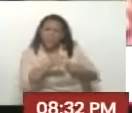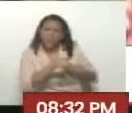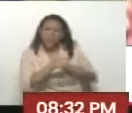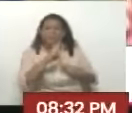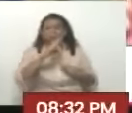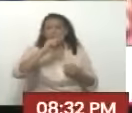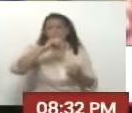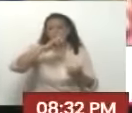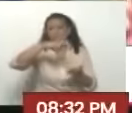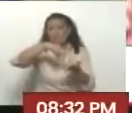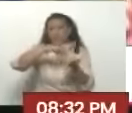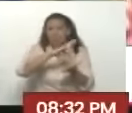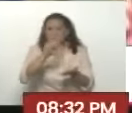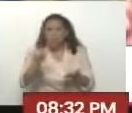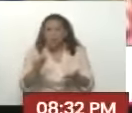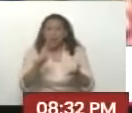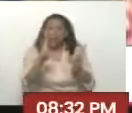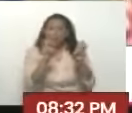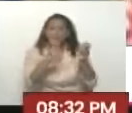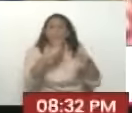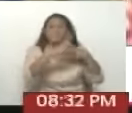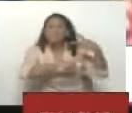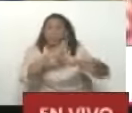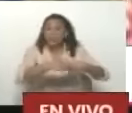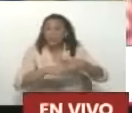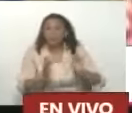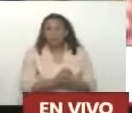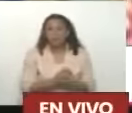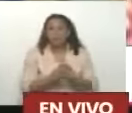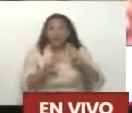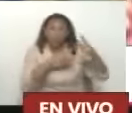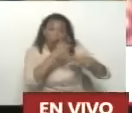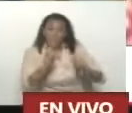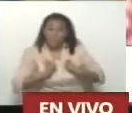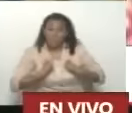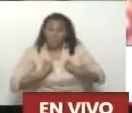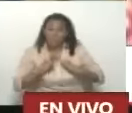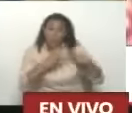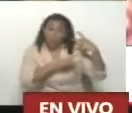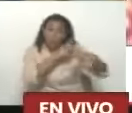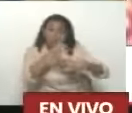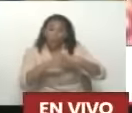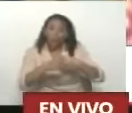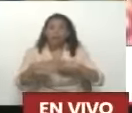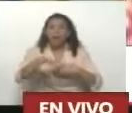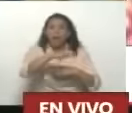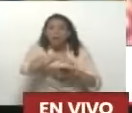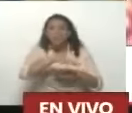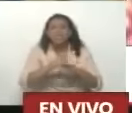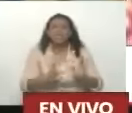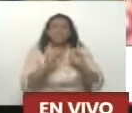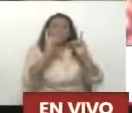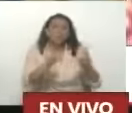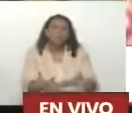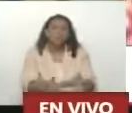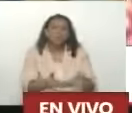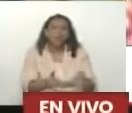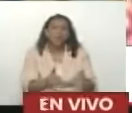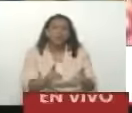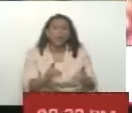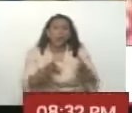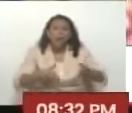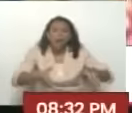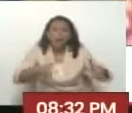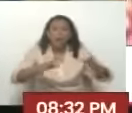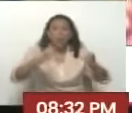Rodillentieres Se fue al tema productivo La comuna Donde yo hago vida Soberana del poder popular Decidimos una adquisición